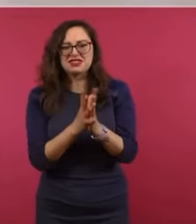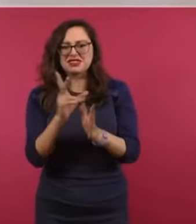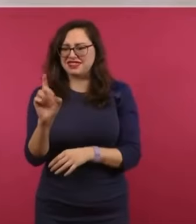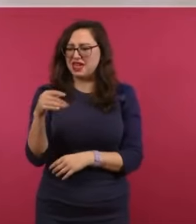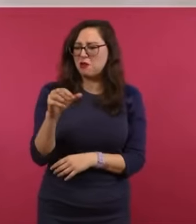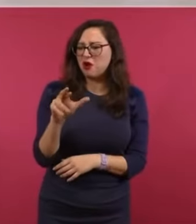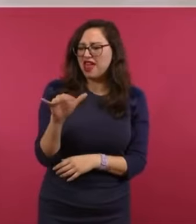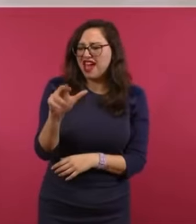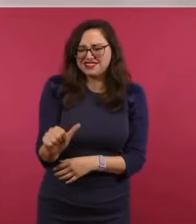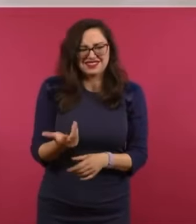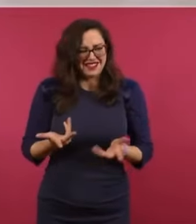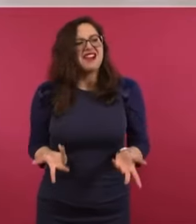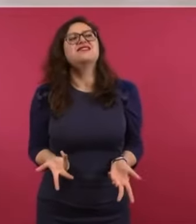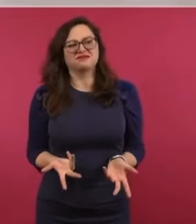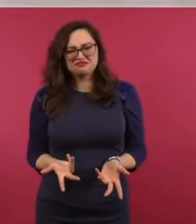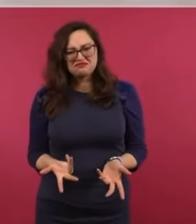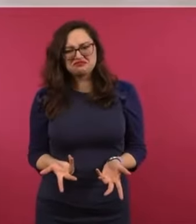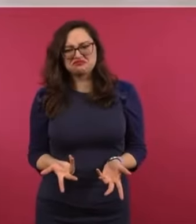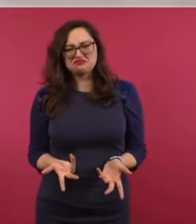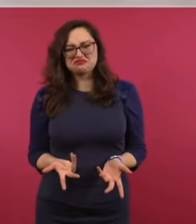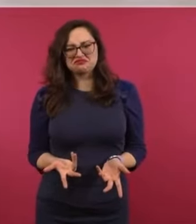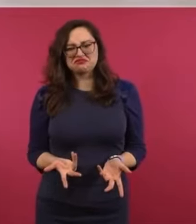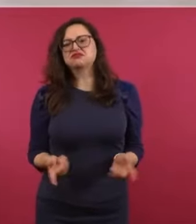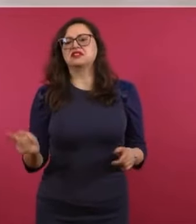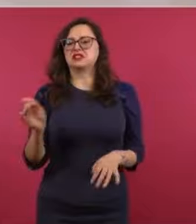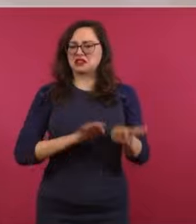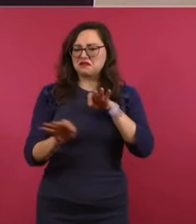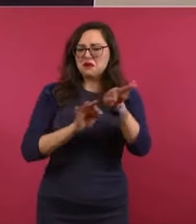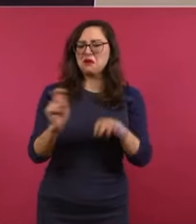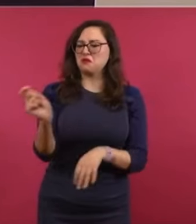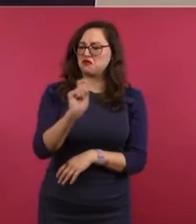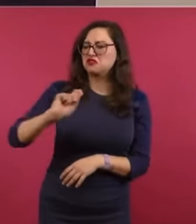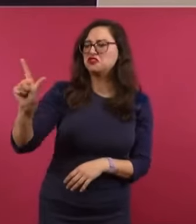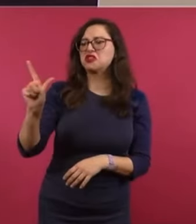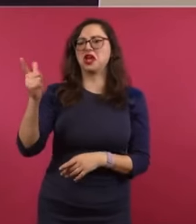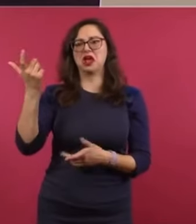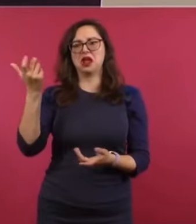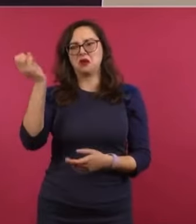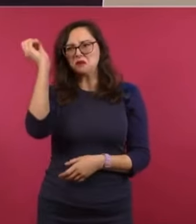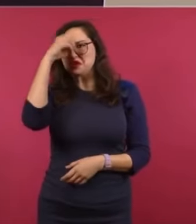¿Dónde está la objetividad, la pluralidad?